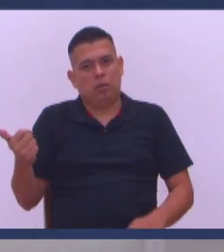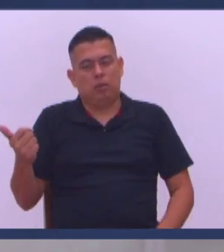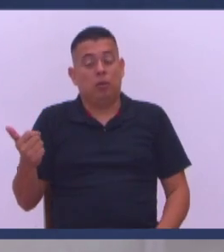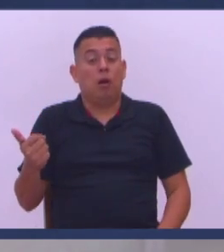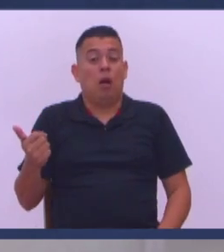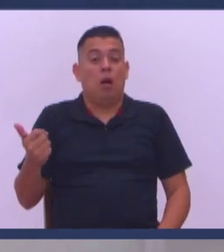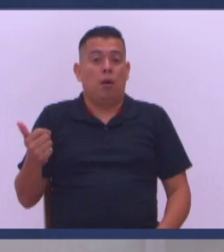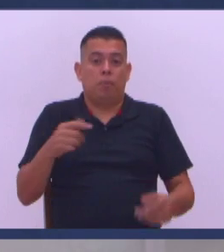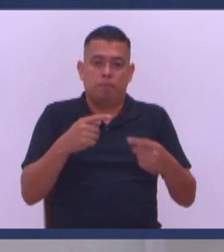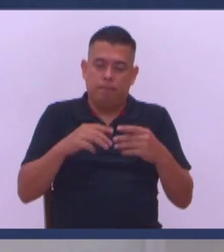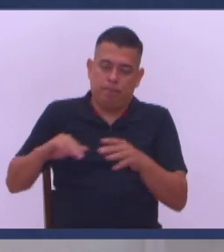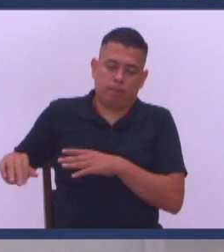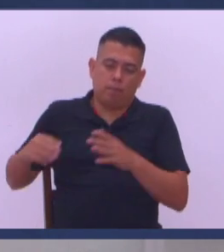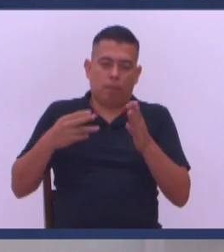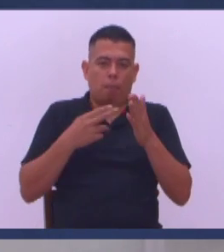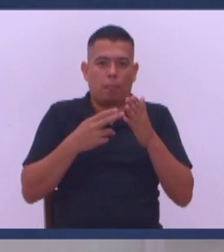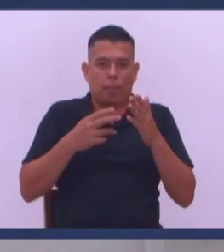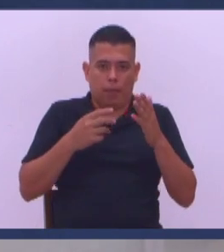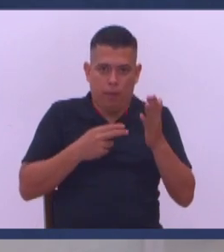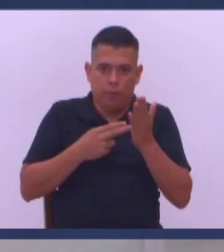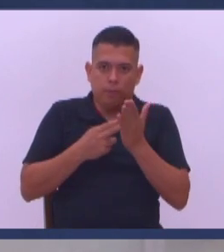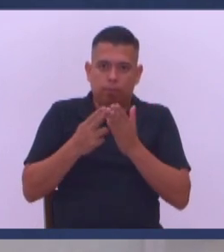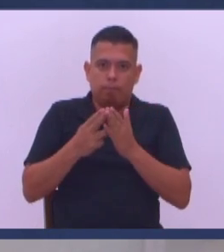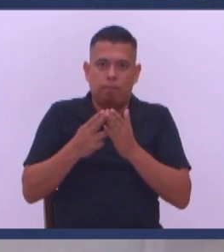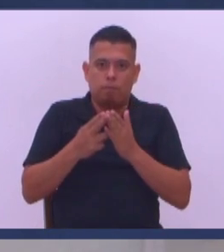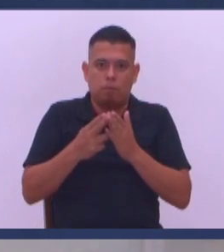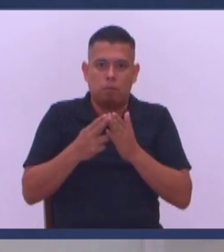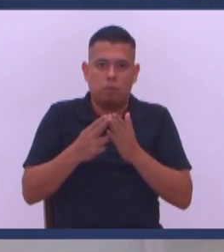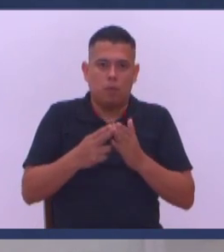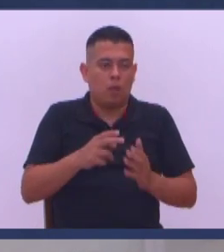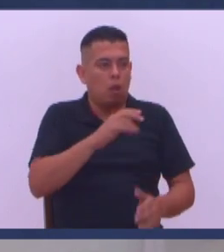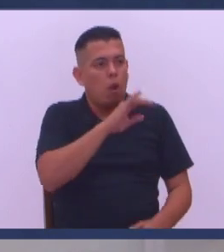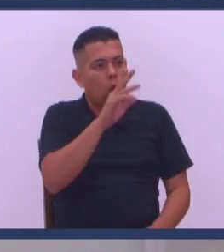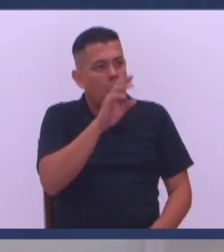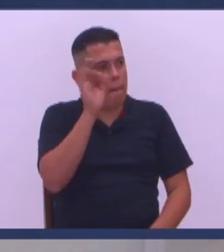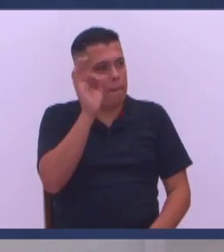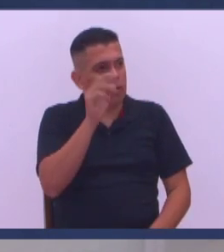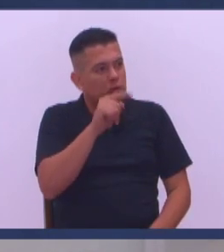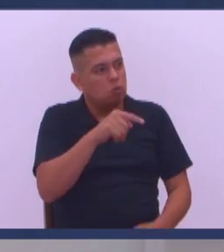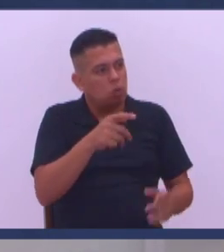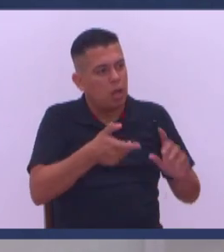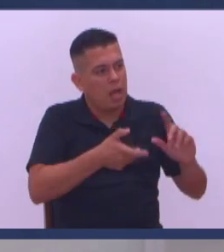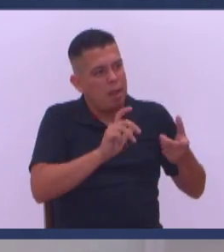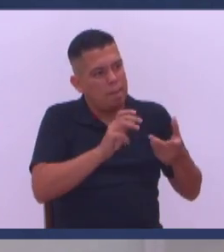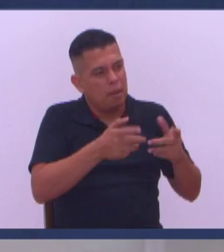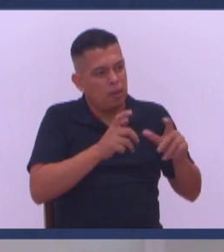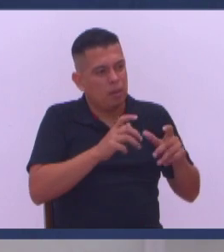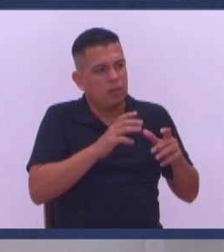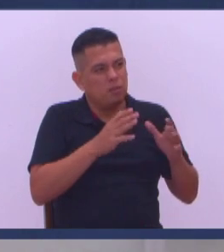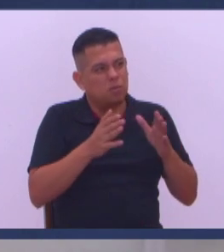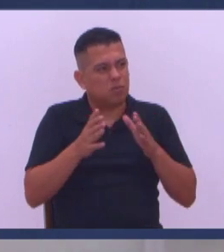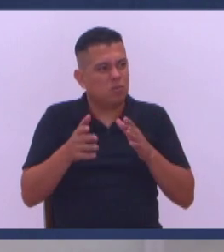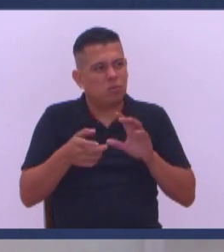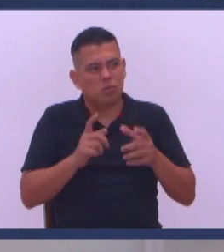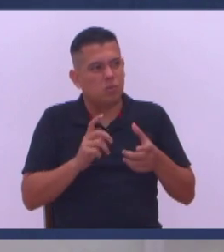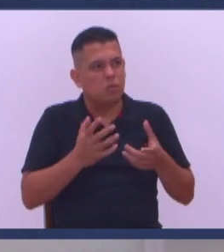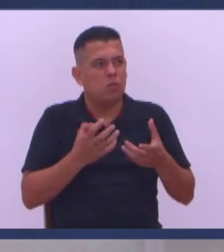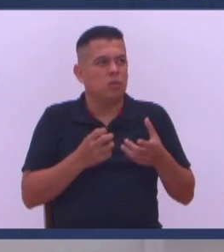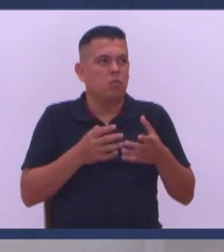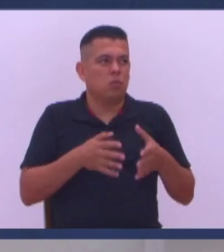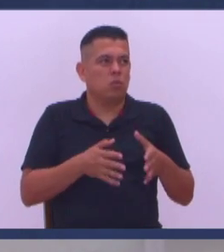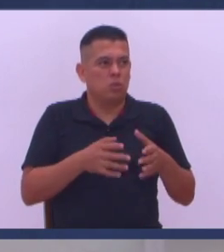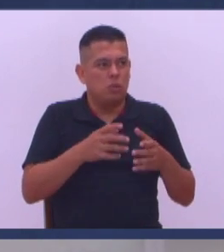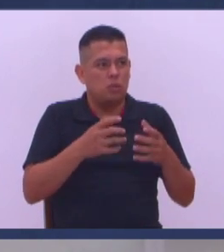Pero la honestidad Ey pastor Me pasa esto Mira José Le digo Haceme un favor Cámbiame esta fórmula Aquí porque me siento Más cómodo De esta forma No quiero